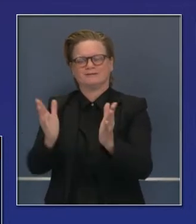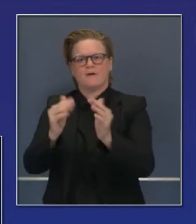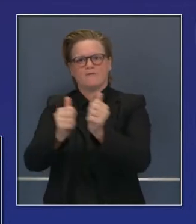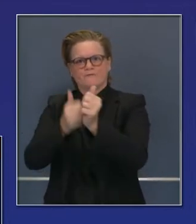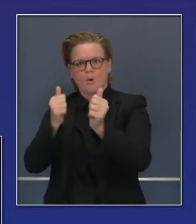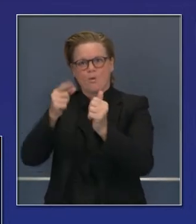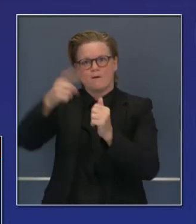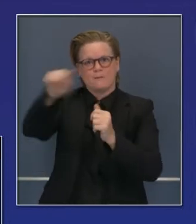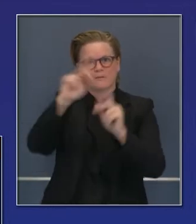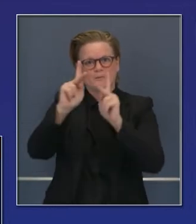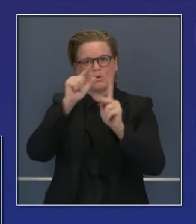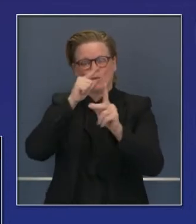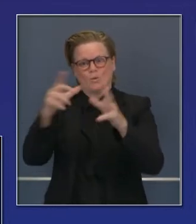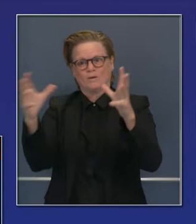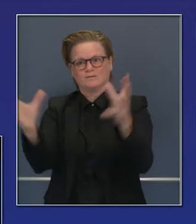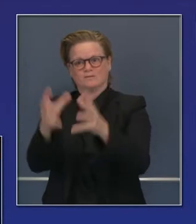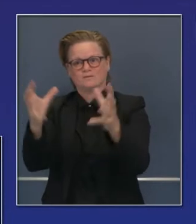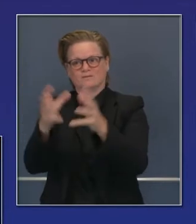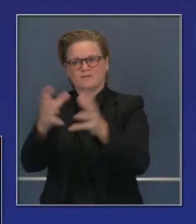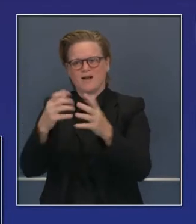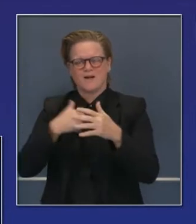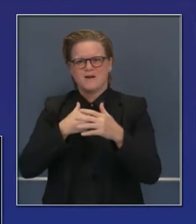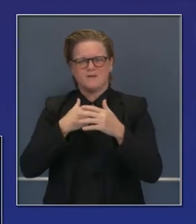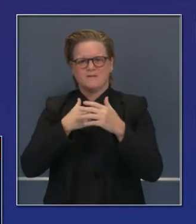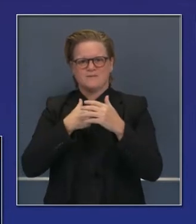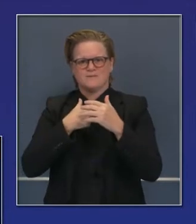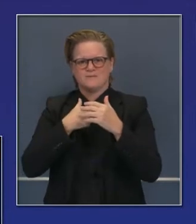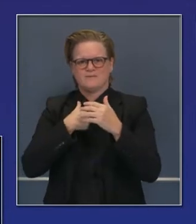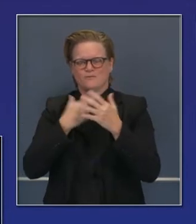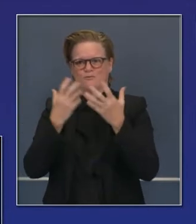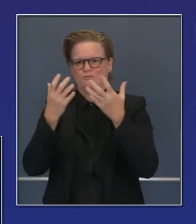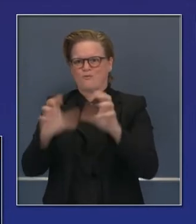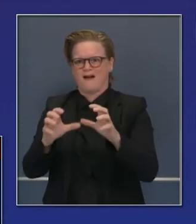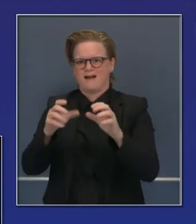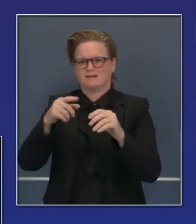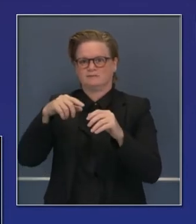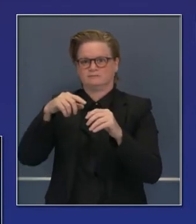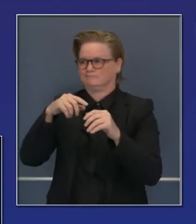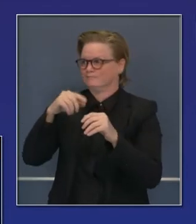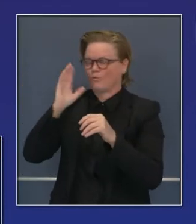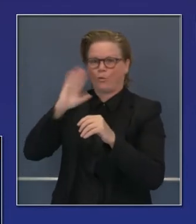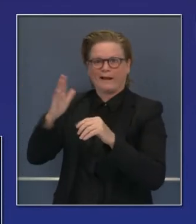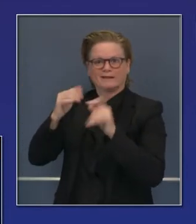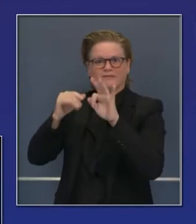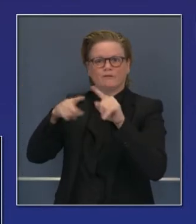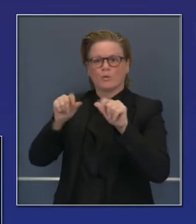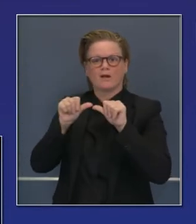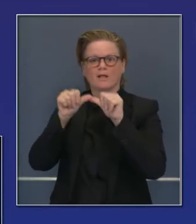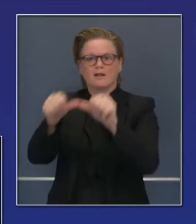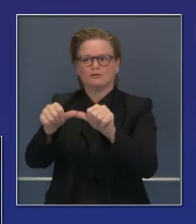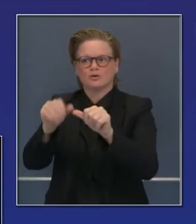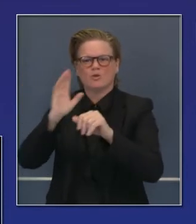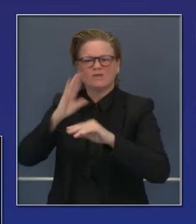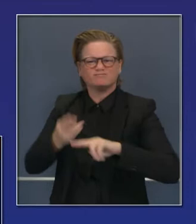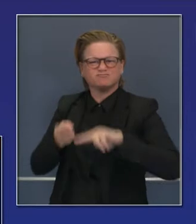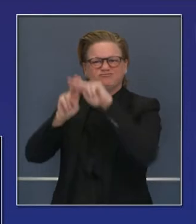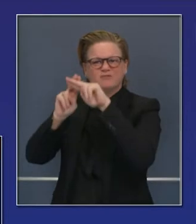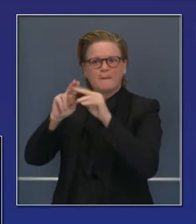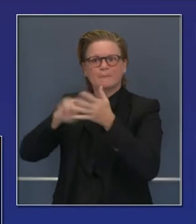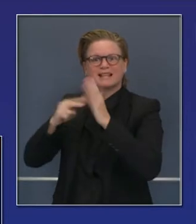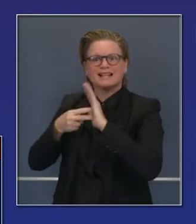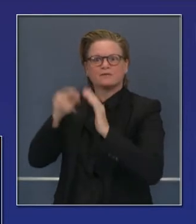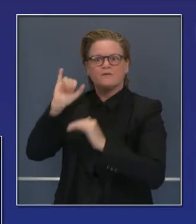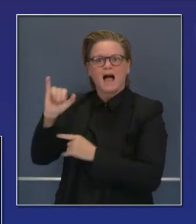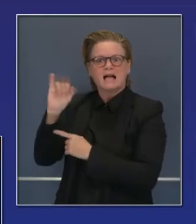de reventa. Queremos evitar la concentración de gente en esta actividad que aumentaría la